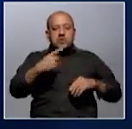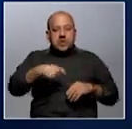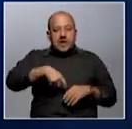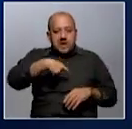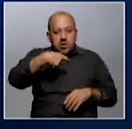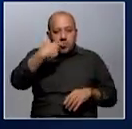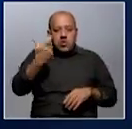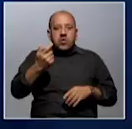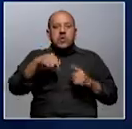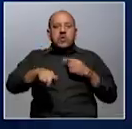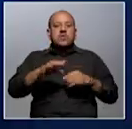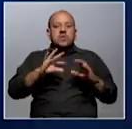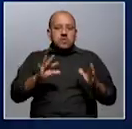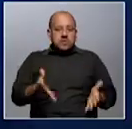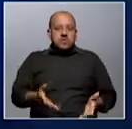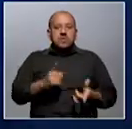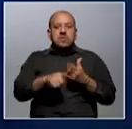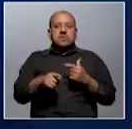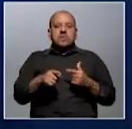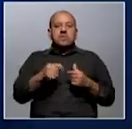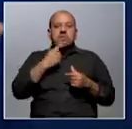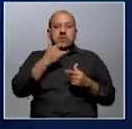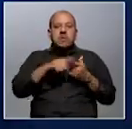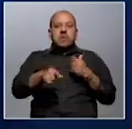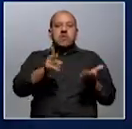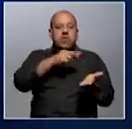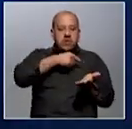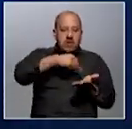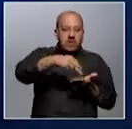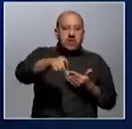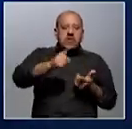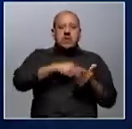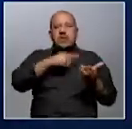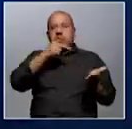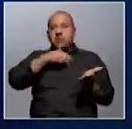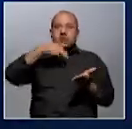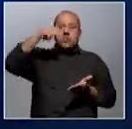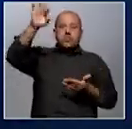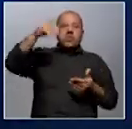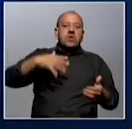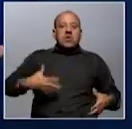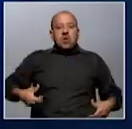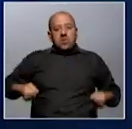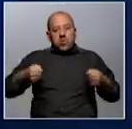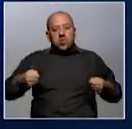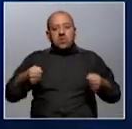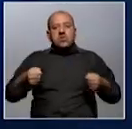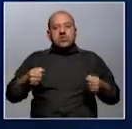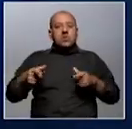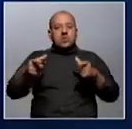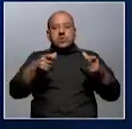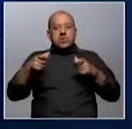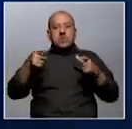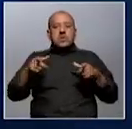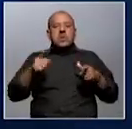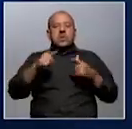son ejercicios que serían como moderados o intensos, como por ejemplo caminar, subir con un repecho, cargar bolsas del supermercado, esos son